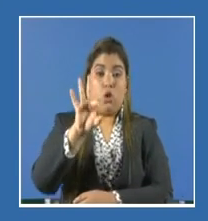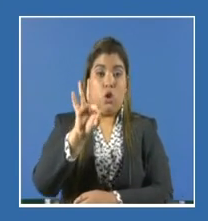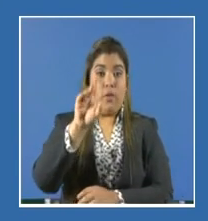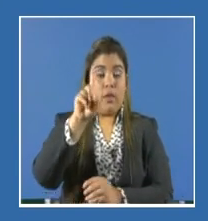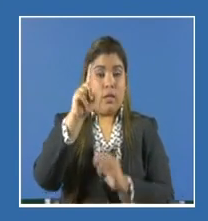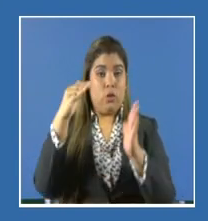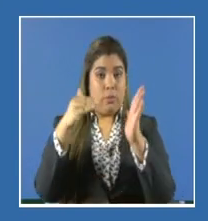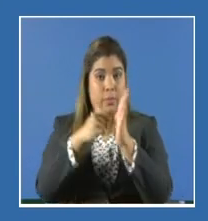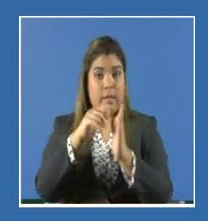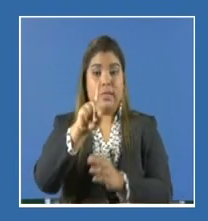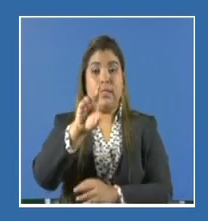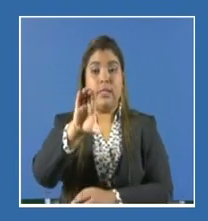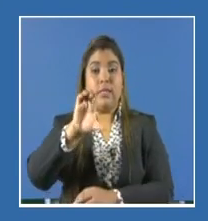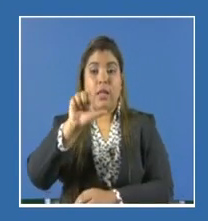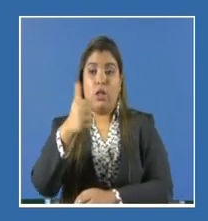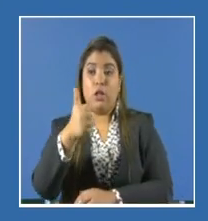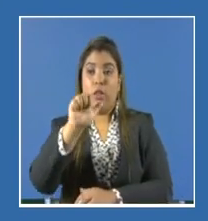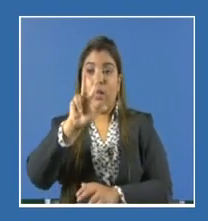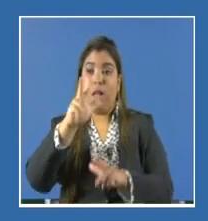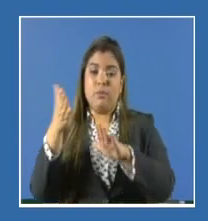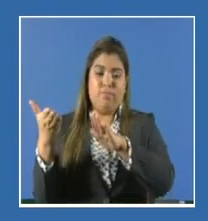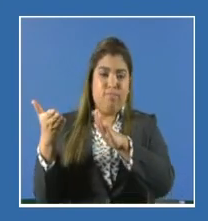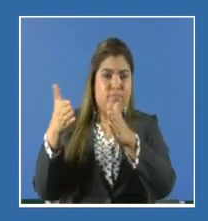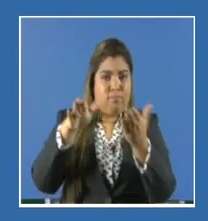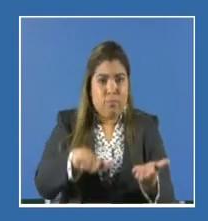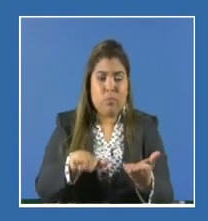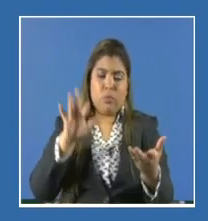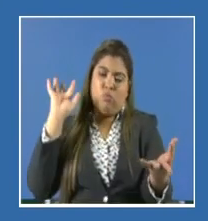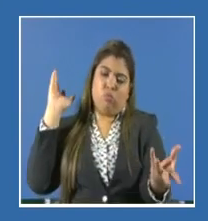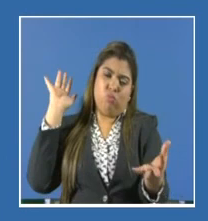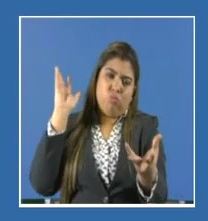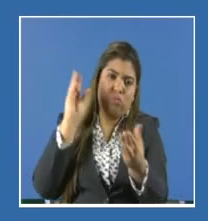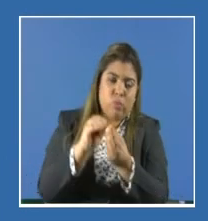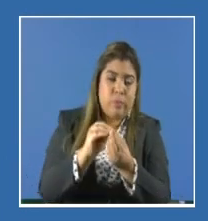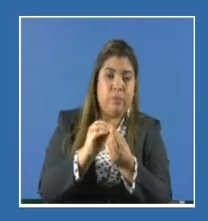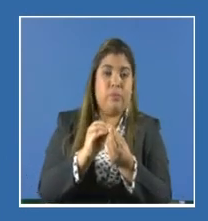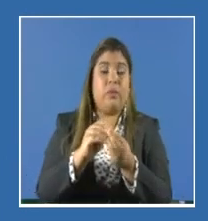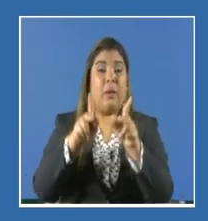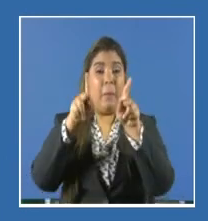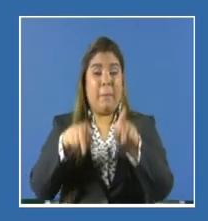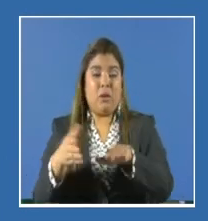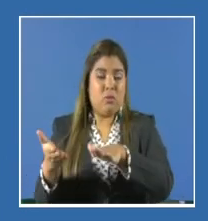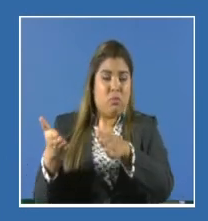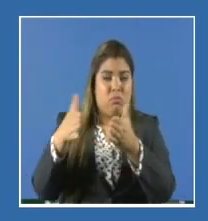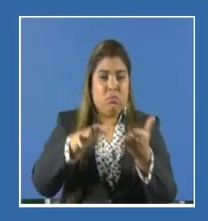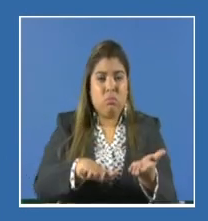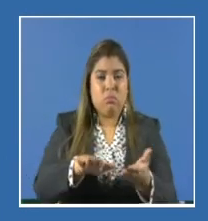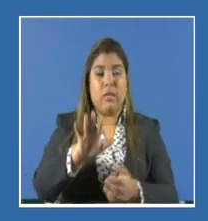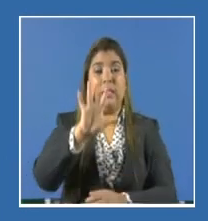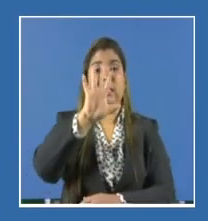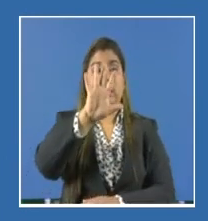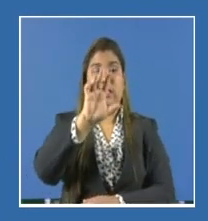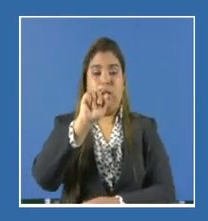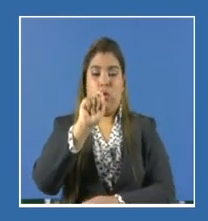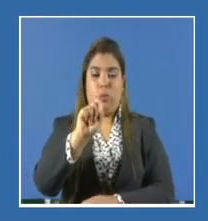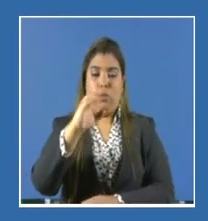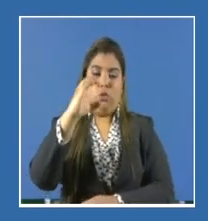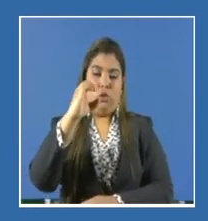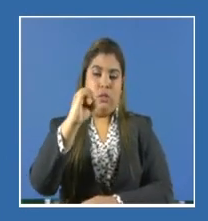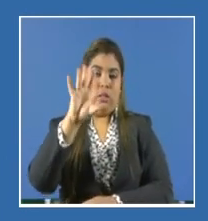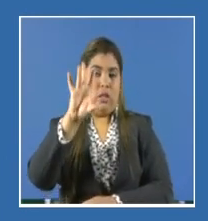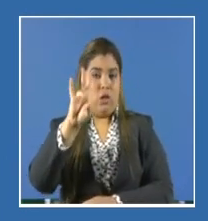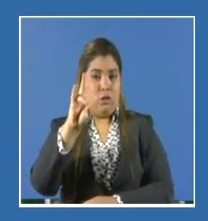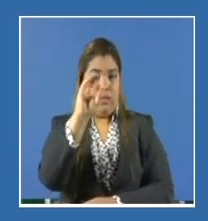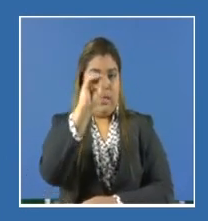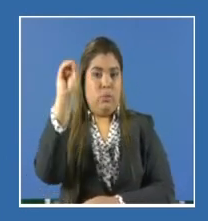.113 defunciones acumuladas, con una letalidad de 5.07%.